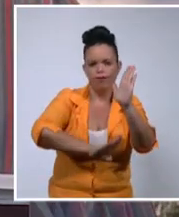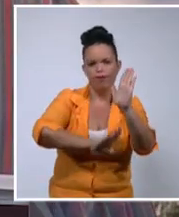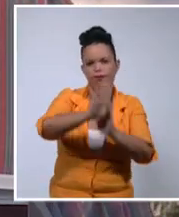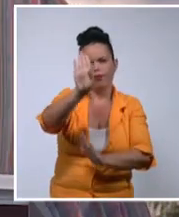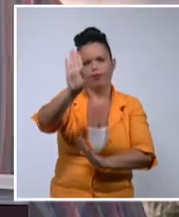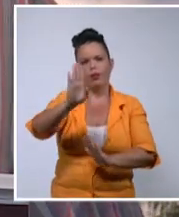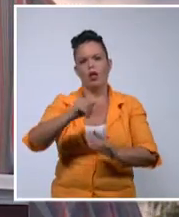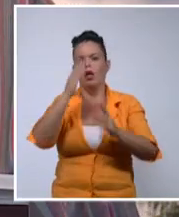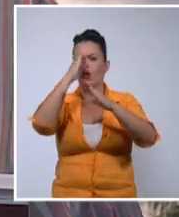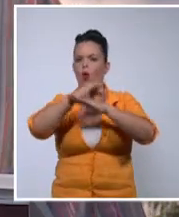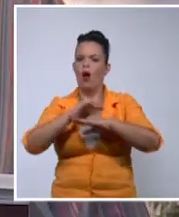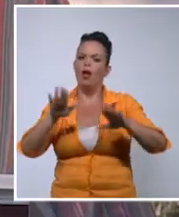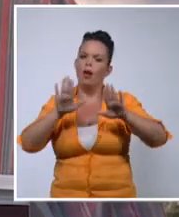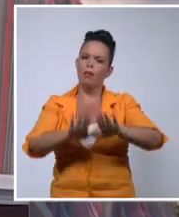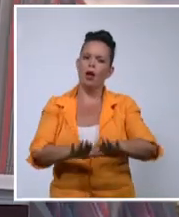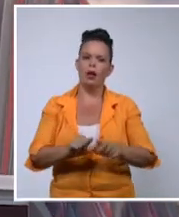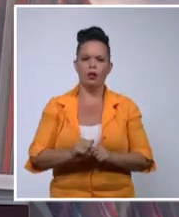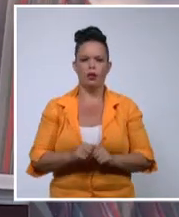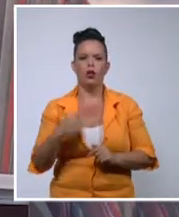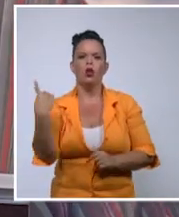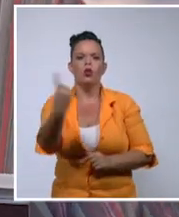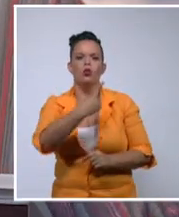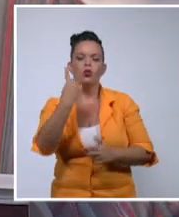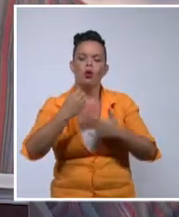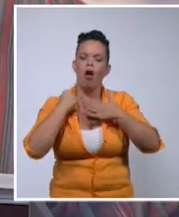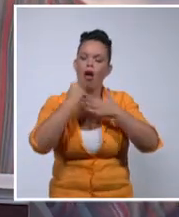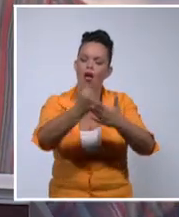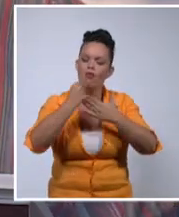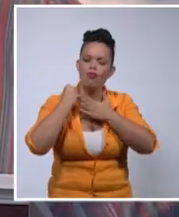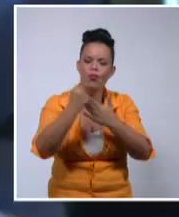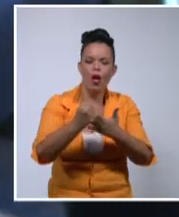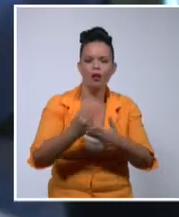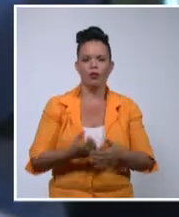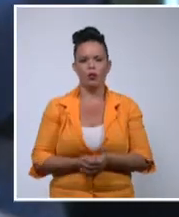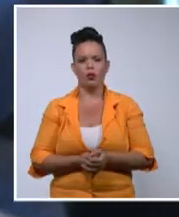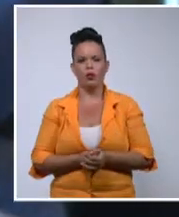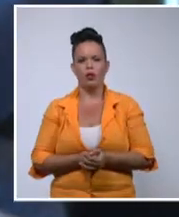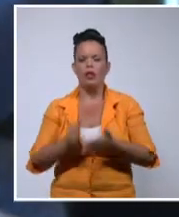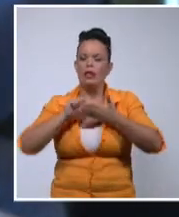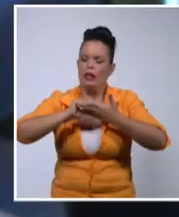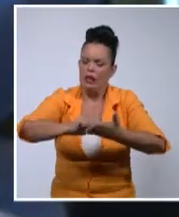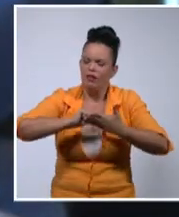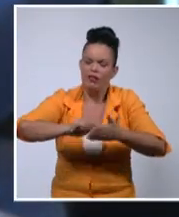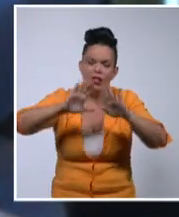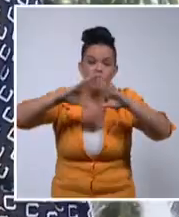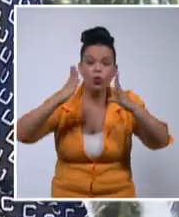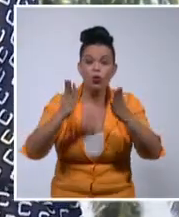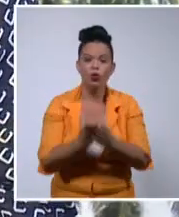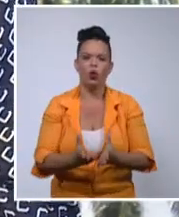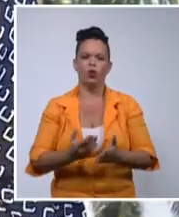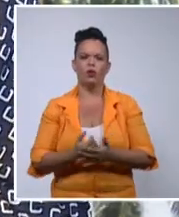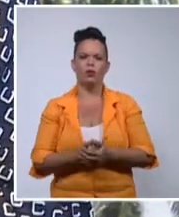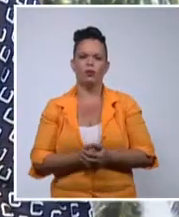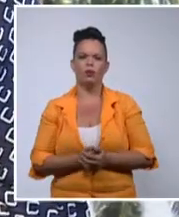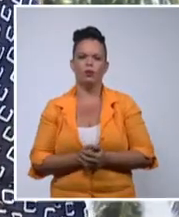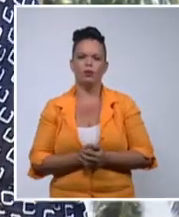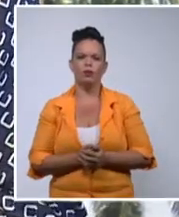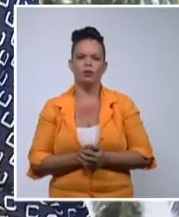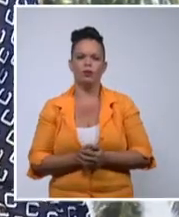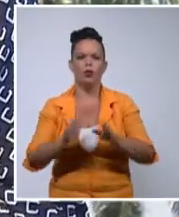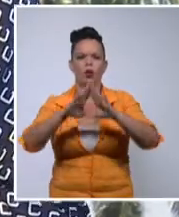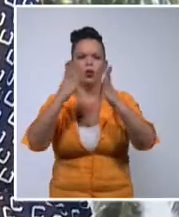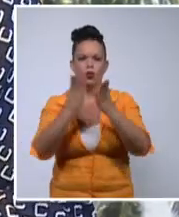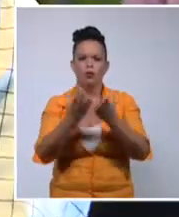construyendo nuestra sociedad, generando bienes, prestando servicios. Ante los constantes desafíos de la puesta en pantalla,